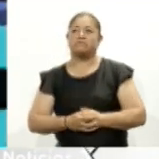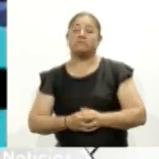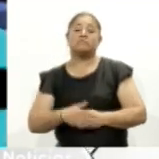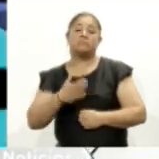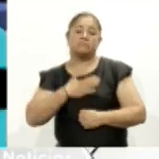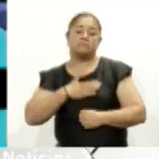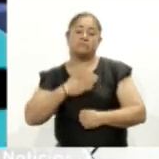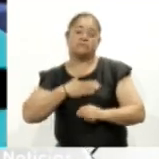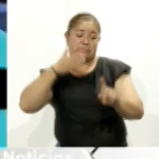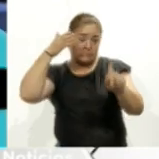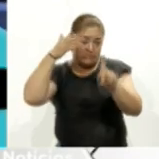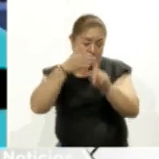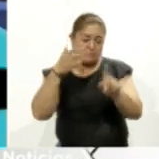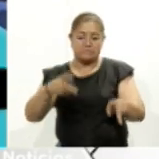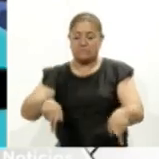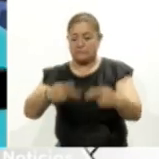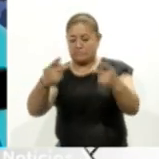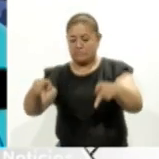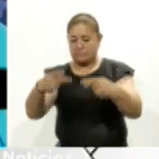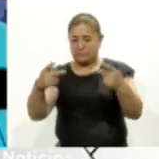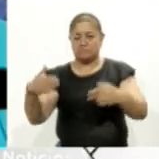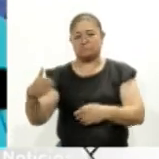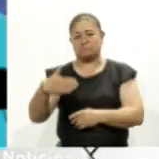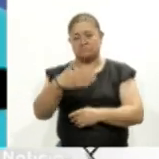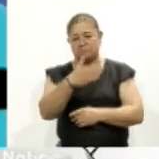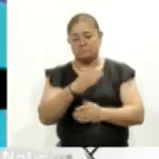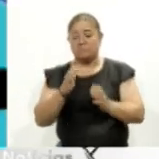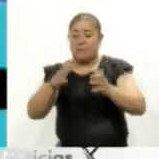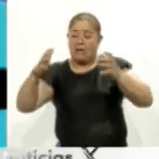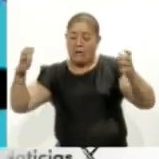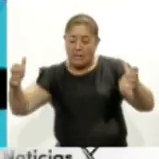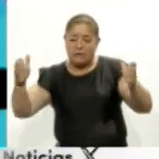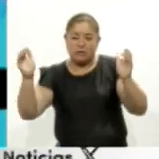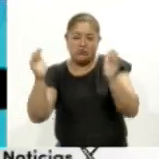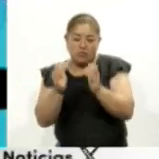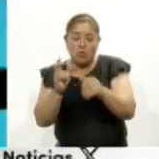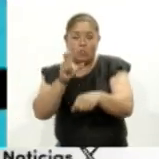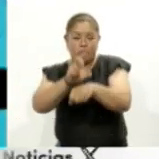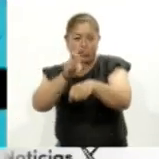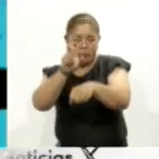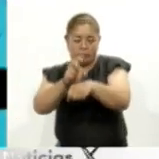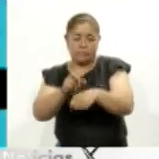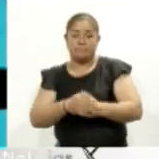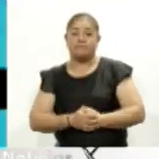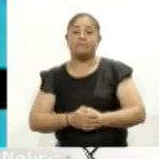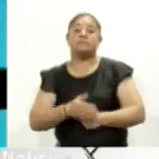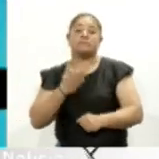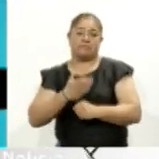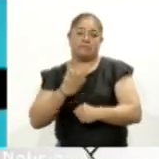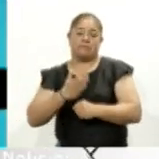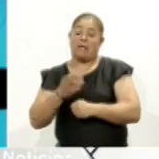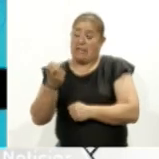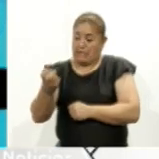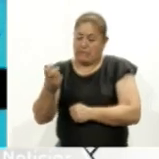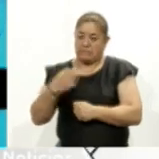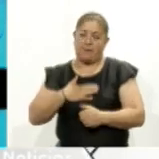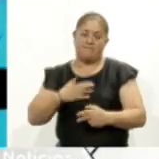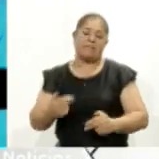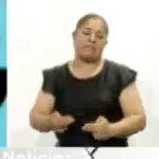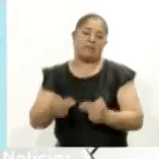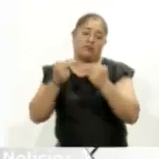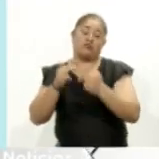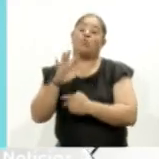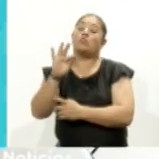nos dedicamos a la venta de carpa pescadito y huevera este ha sido nuestro negocio por más de